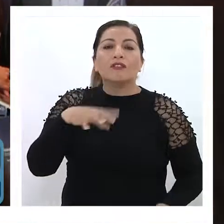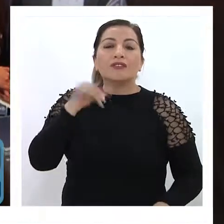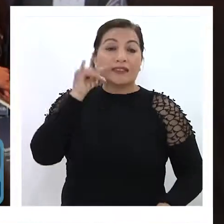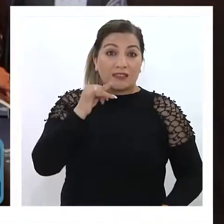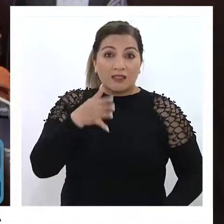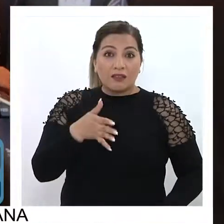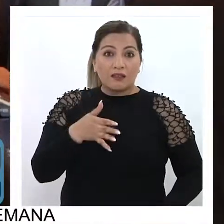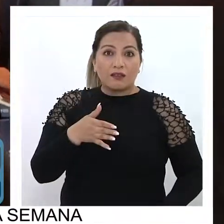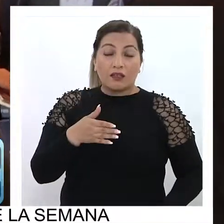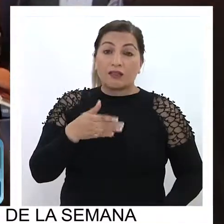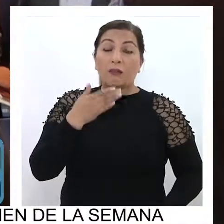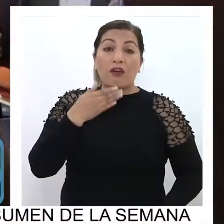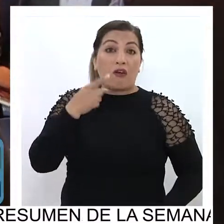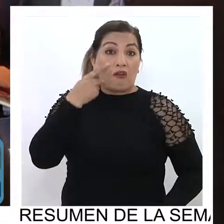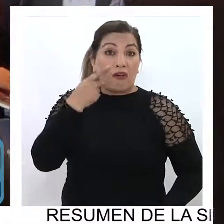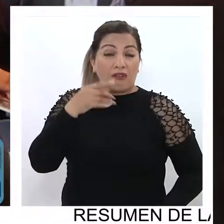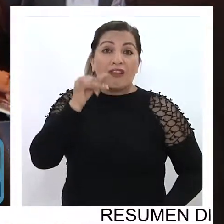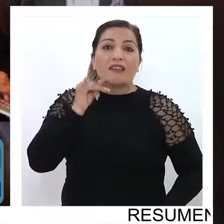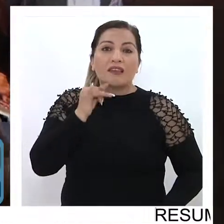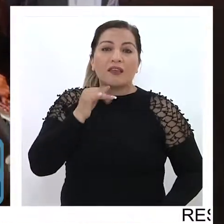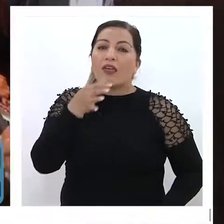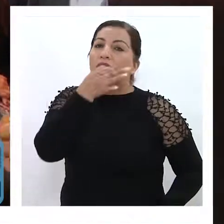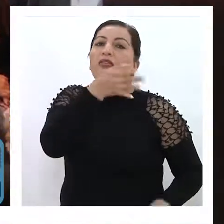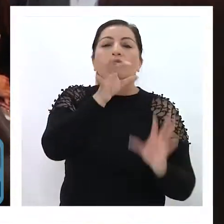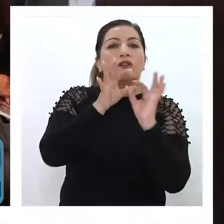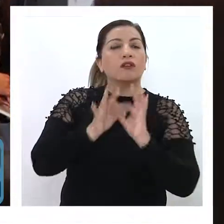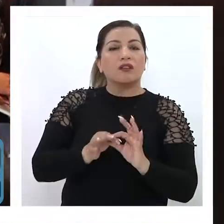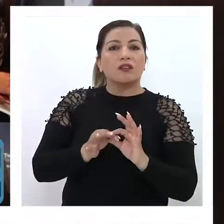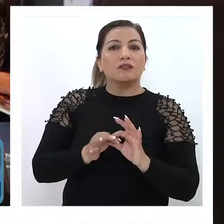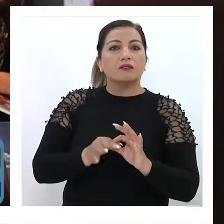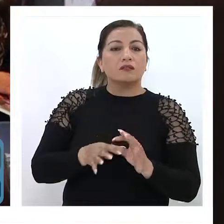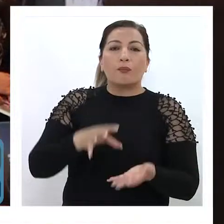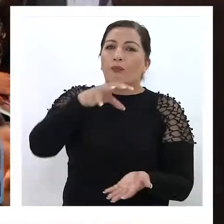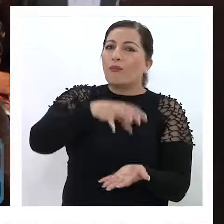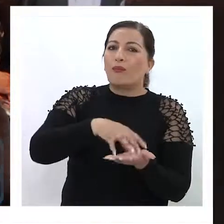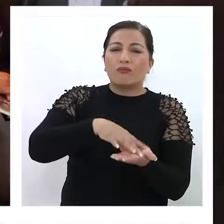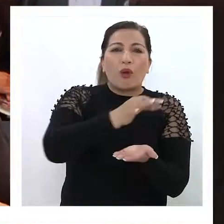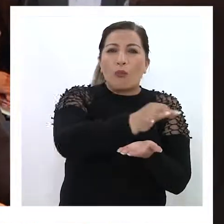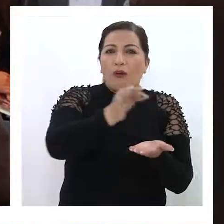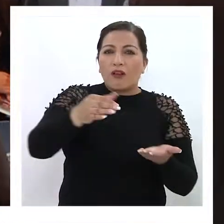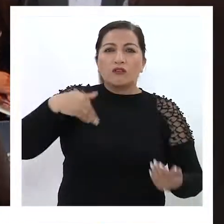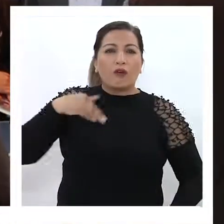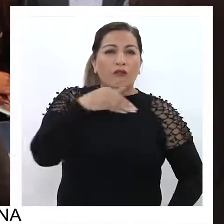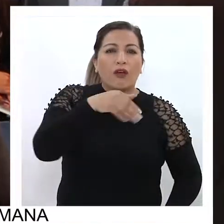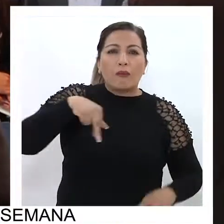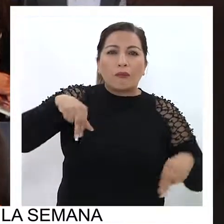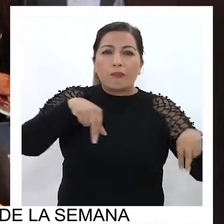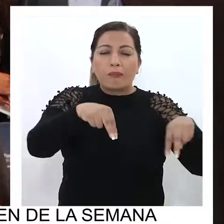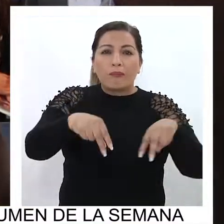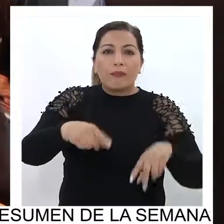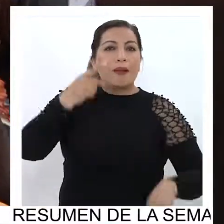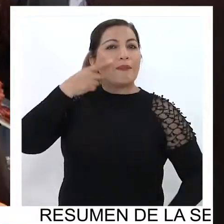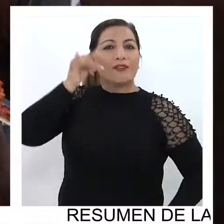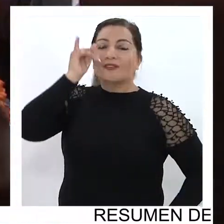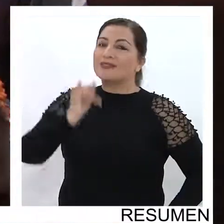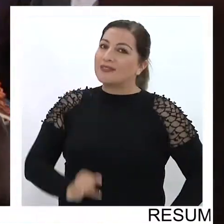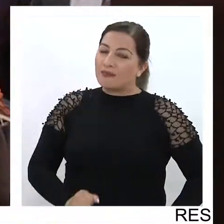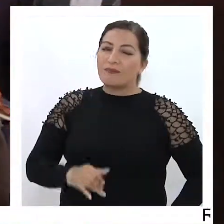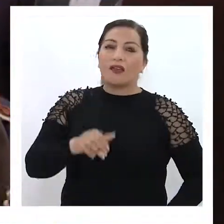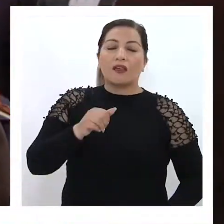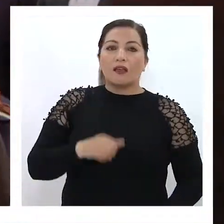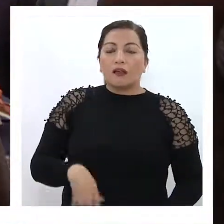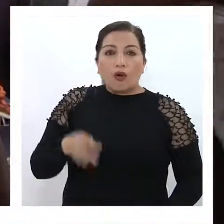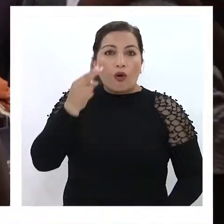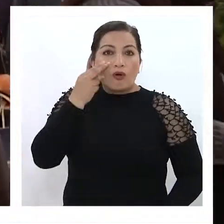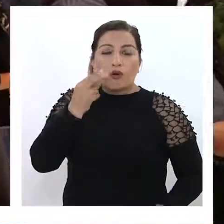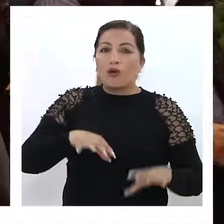también lo agradecemos porque la hemos recorrido tanto de distintas maneras, sin embargo siempre nos estamos